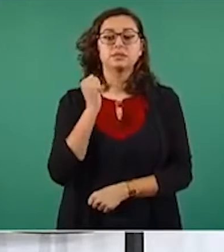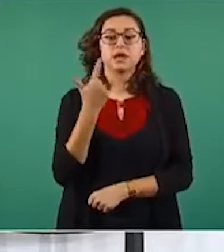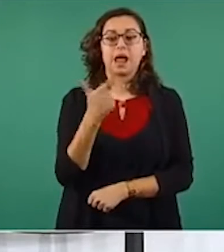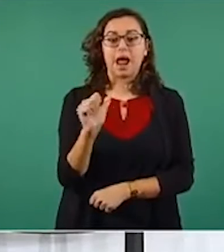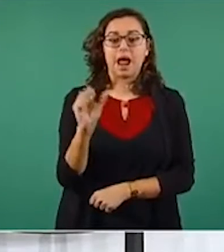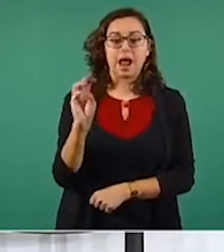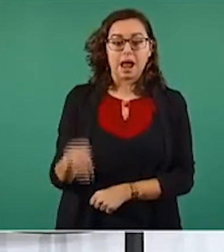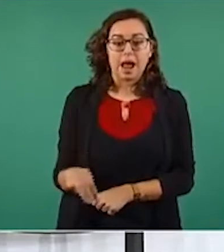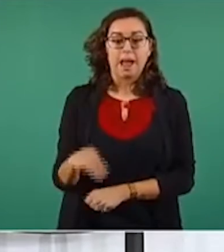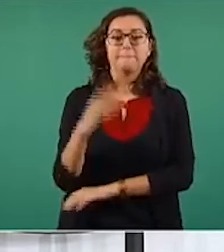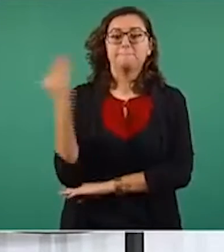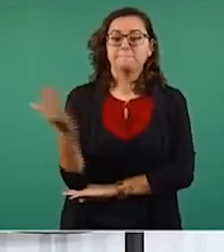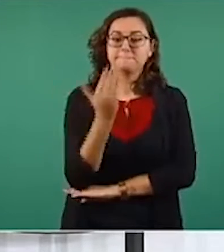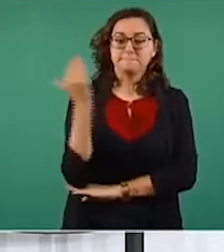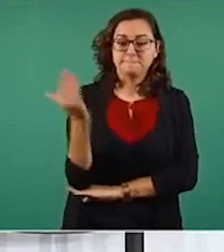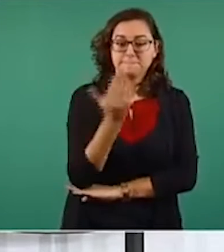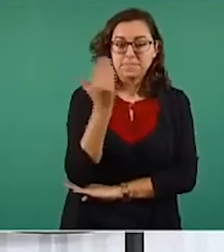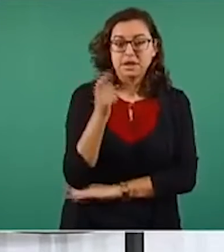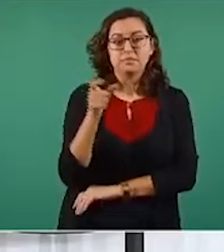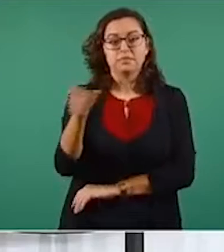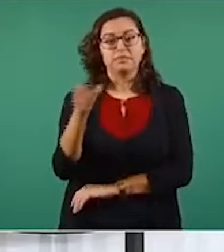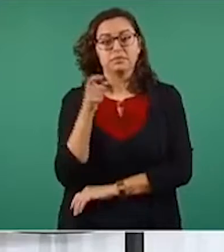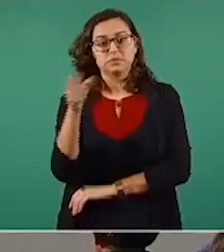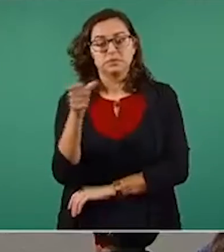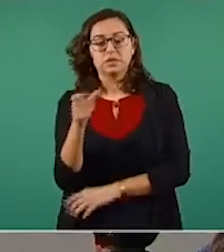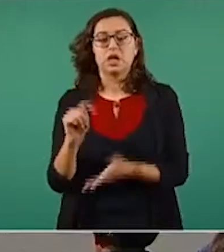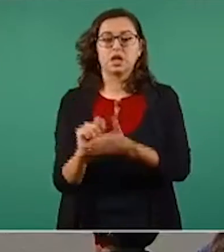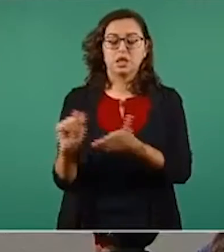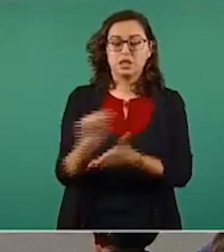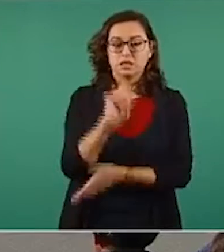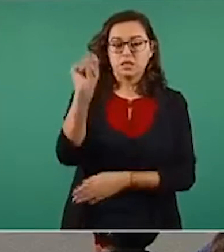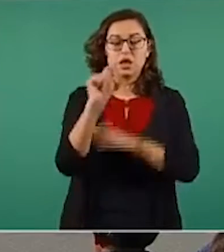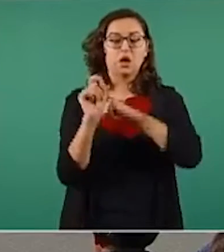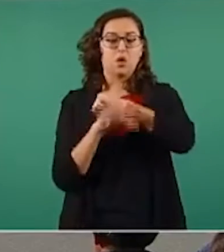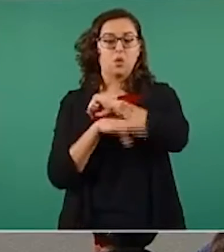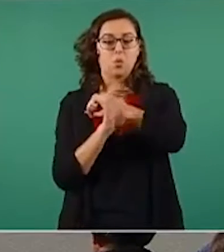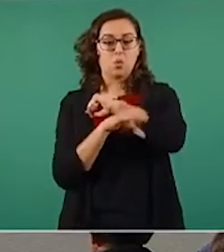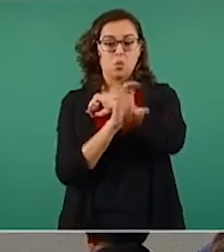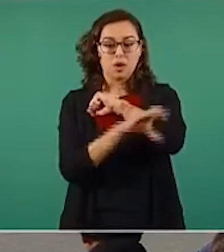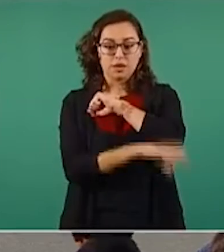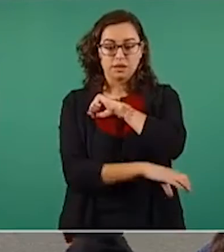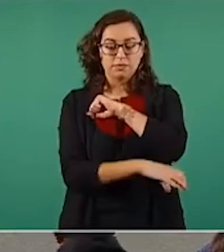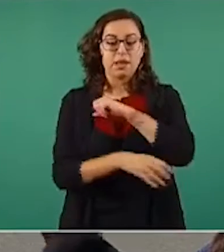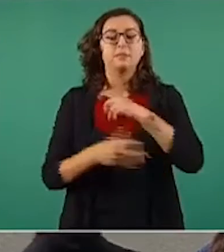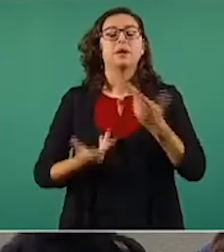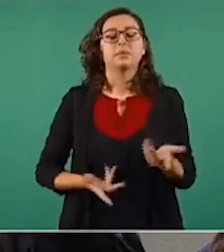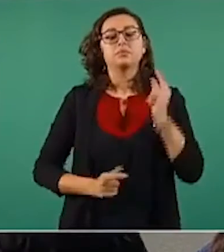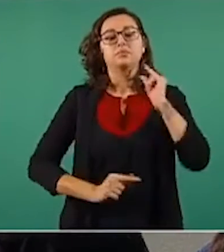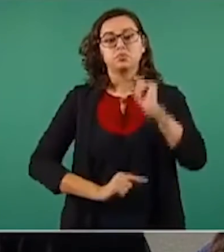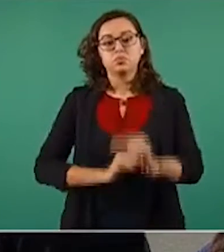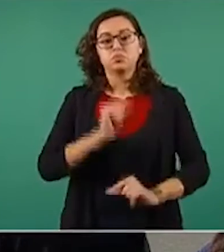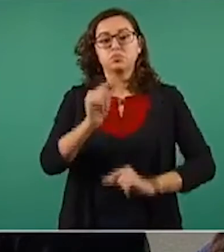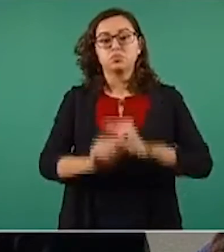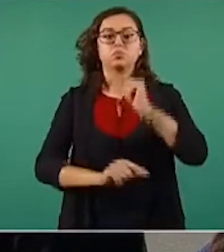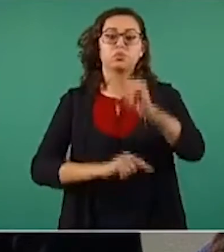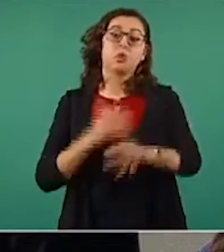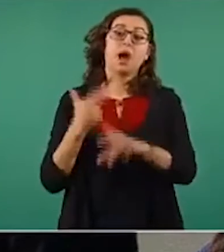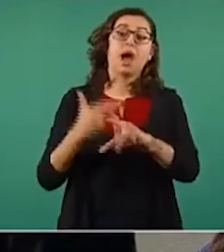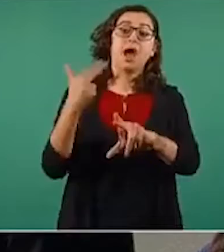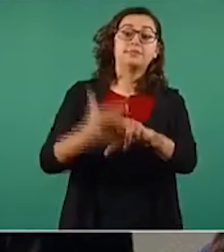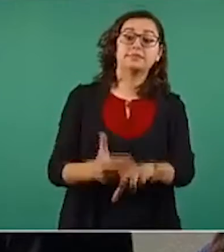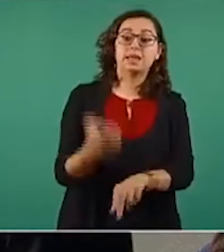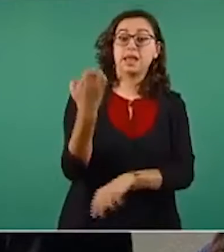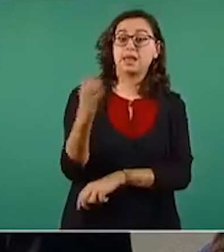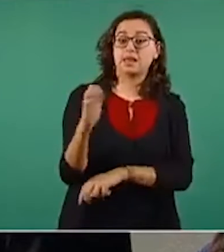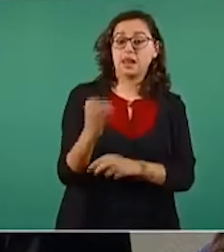Amadero, Milpalta, Xochimilco, Tlahuac, Coajimalpa y así hasta que en enero lleguemos